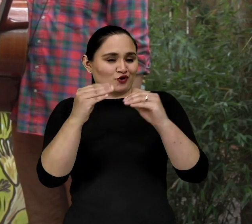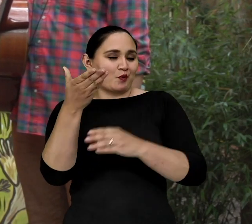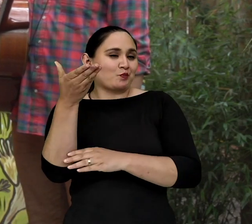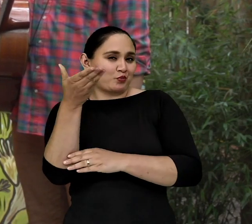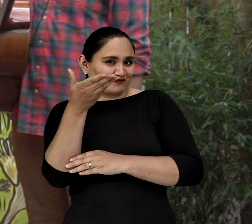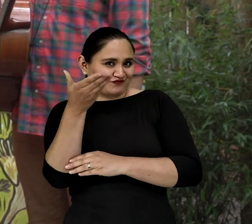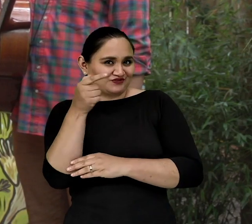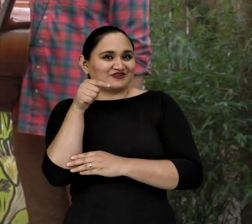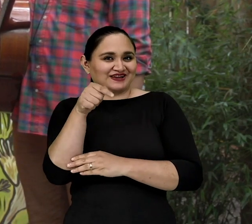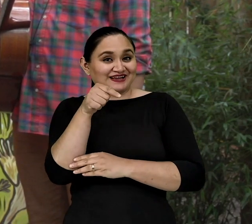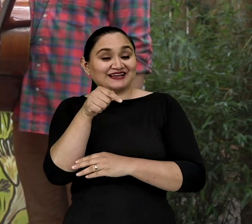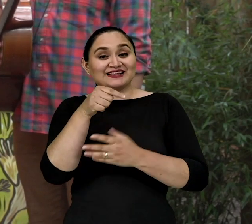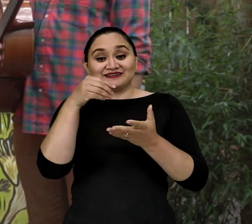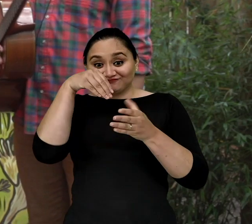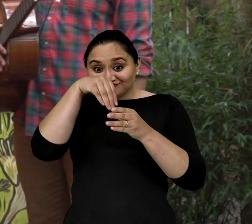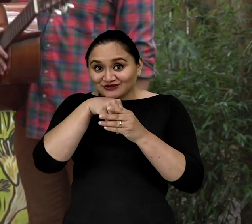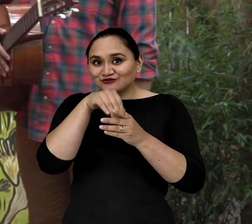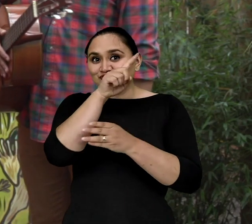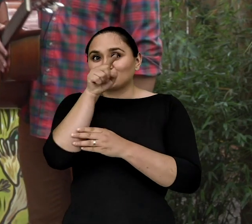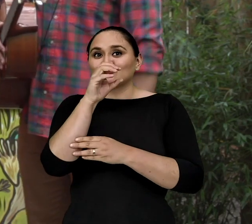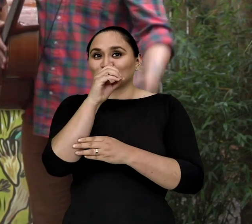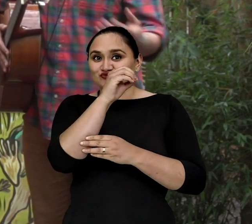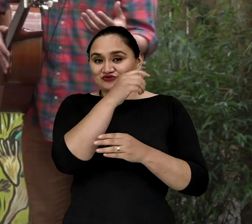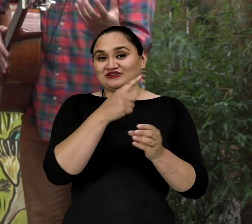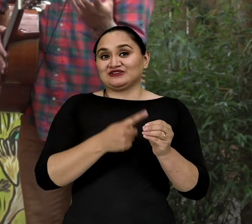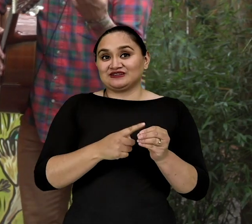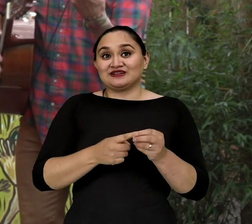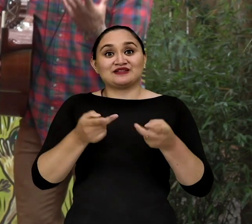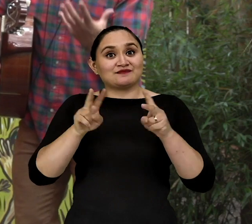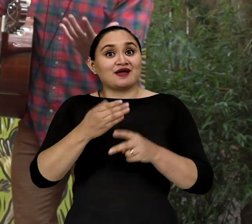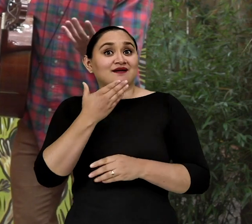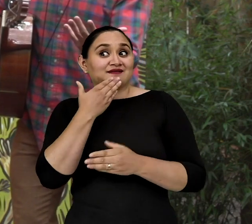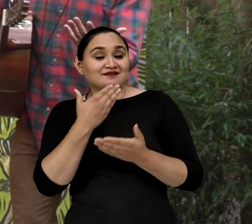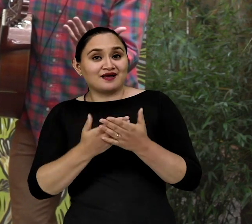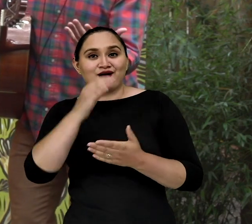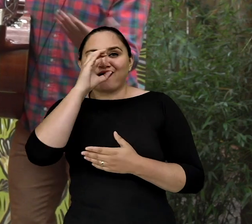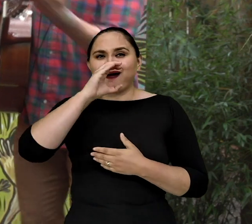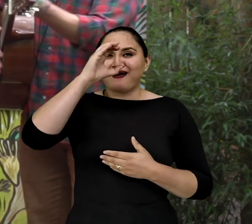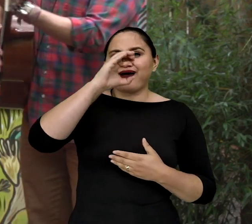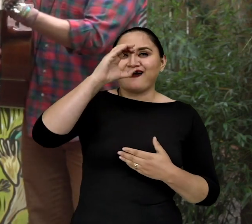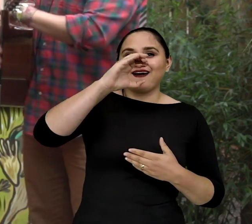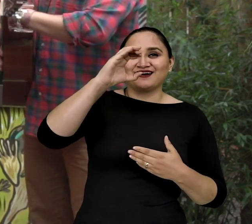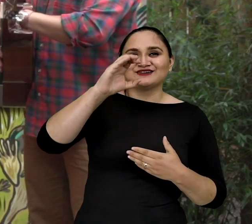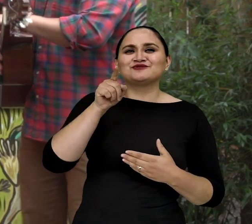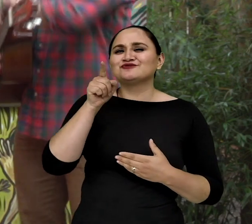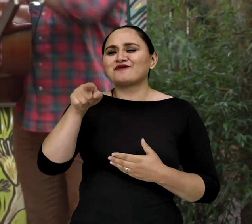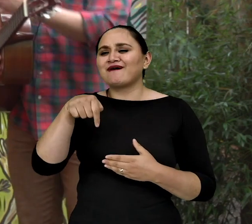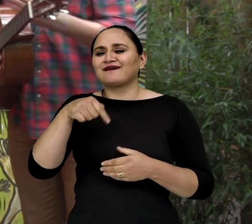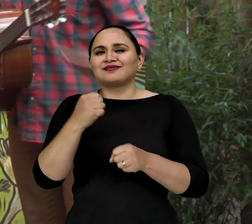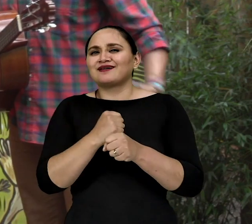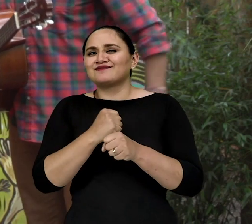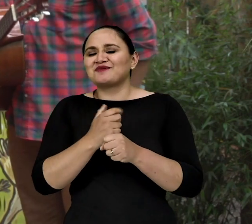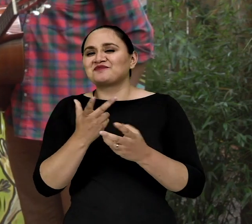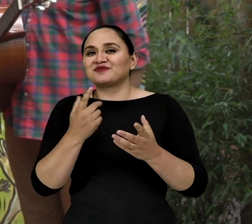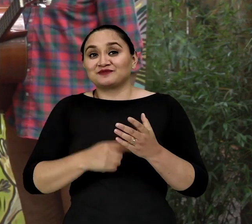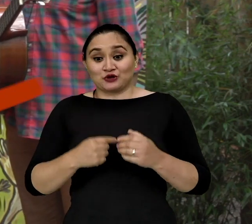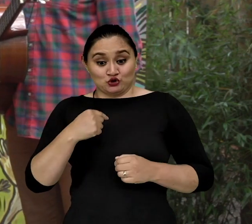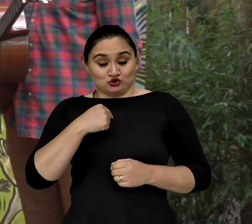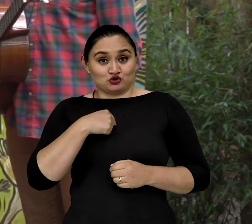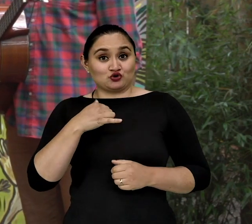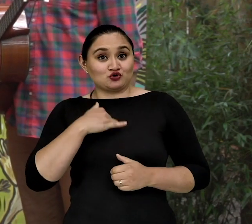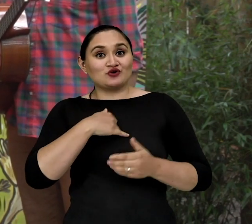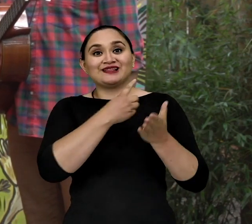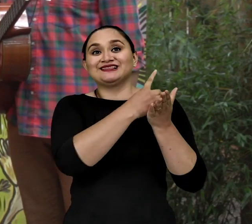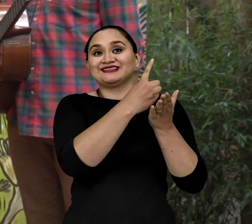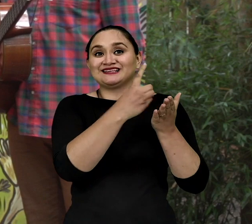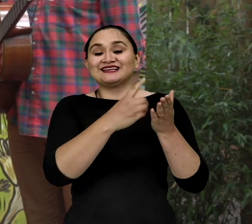para la conservación Aquí dentro del zoológico de Quito Y también tú gracias a la melodiosa voz De nuestra querida amiga Soledad Soledad, ¿qué haces tú aquí en el zoológico?